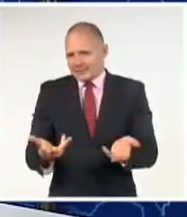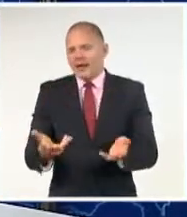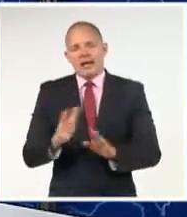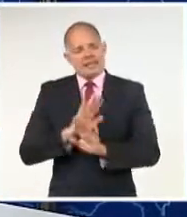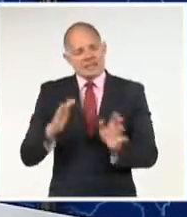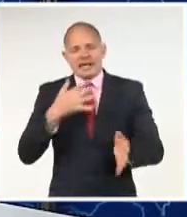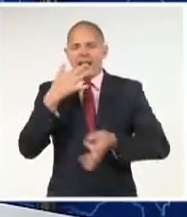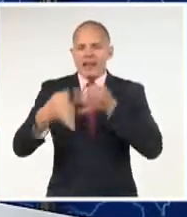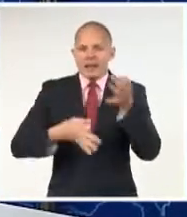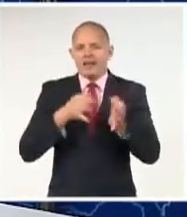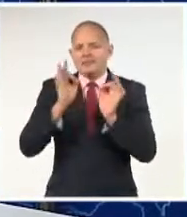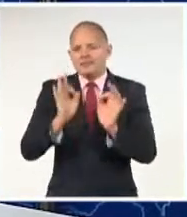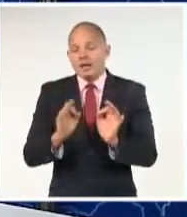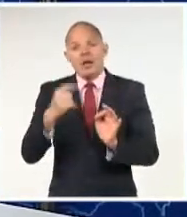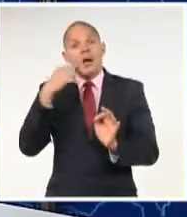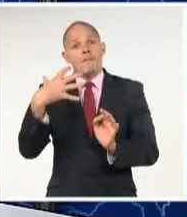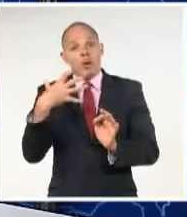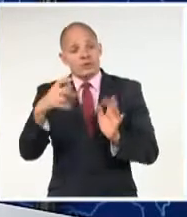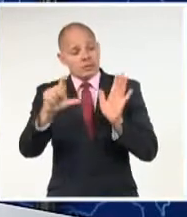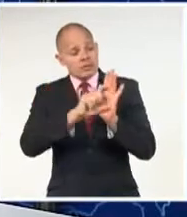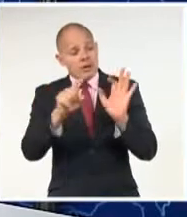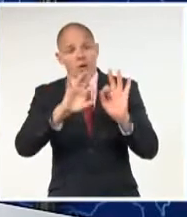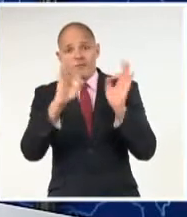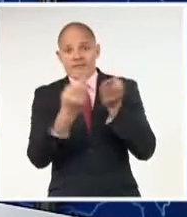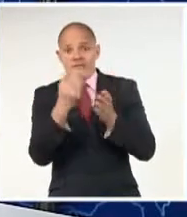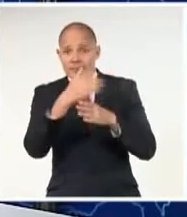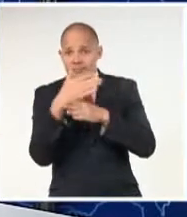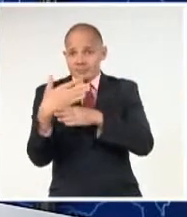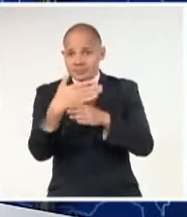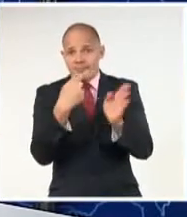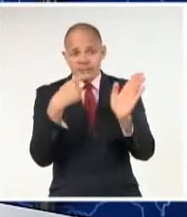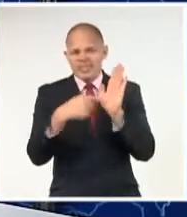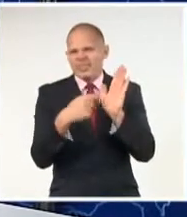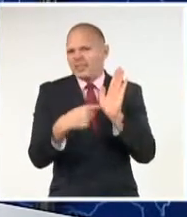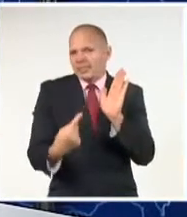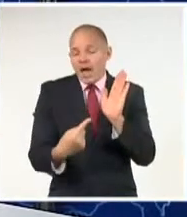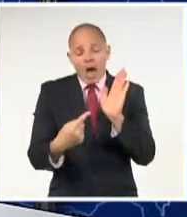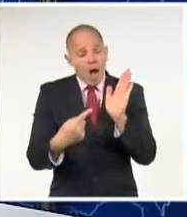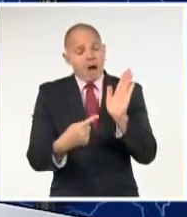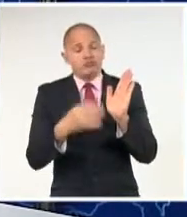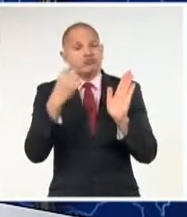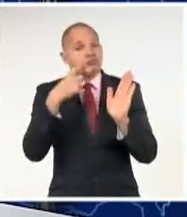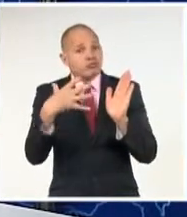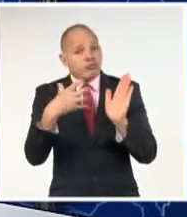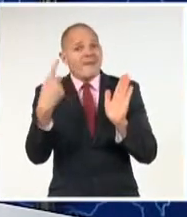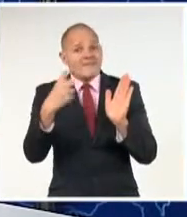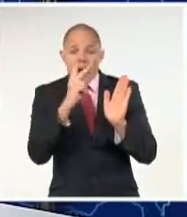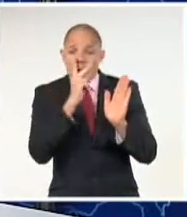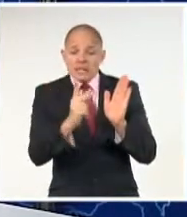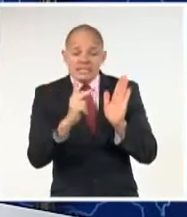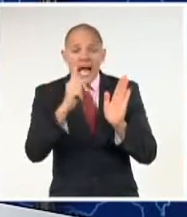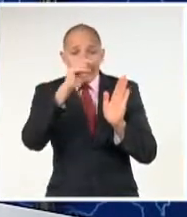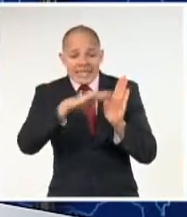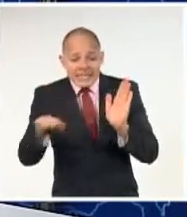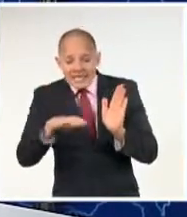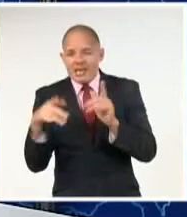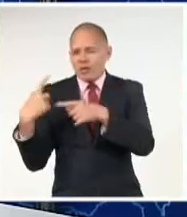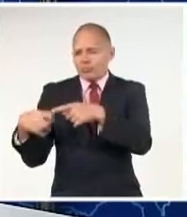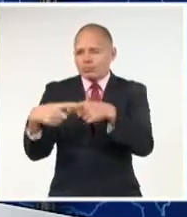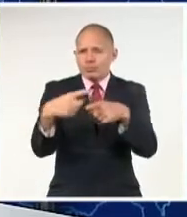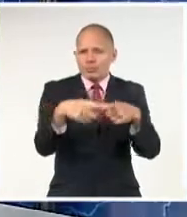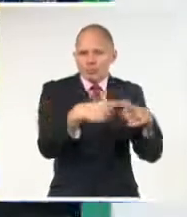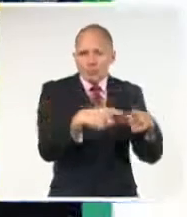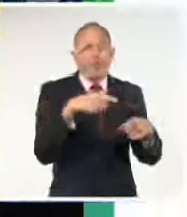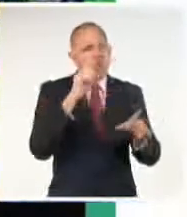destacó hoy la importancia del Código de las Familias por la protección a los sectores sociales más vulnerables y especialmente a la